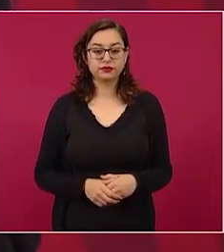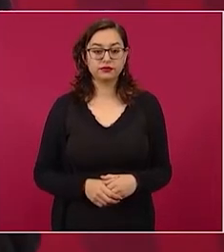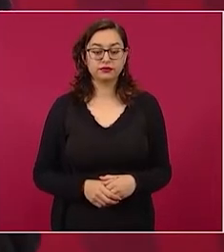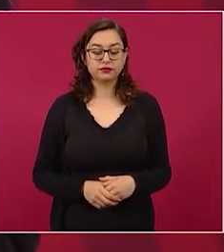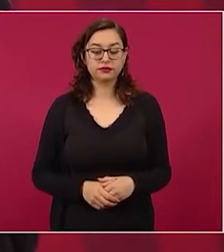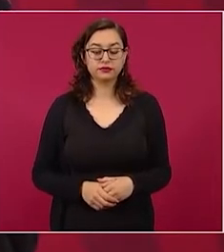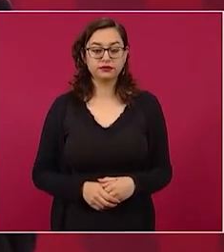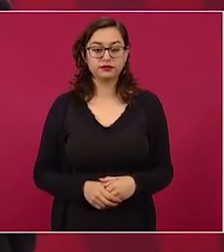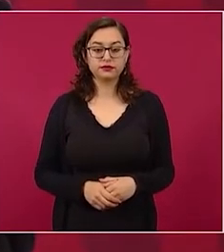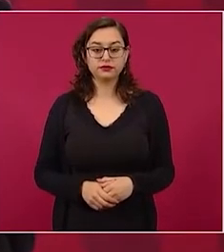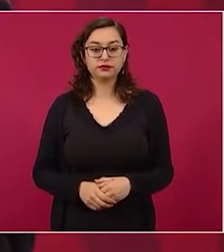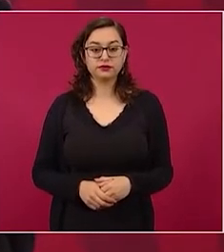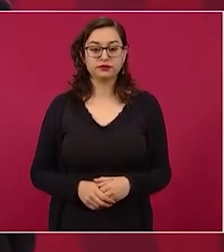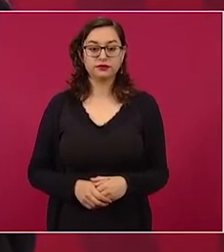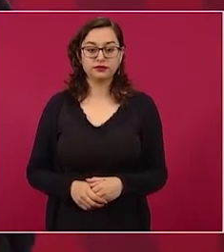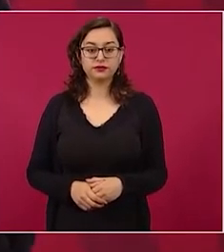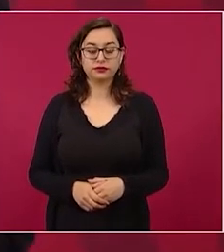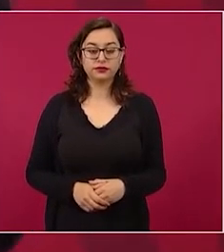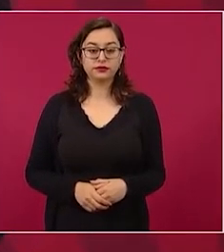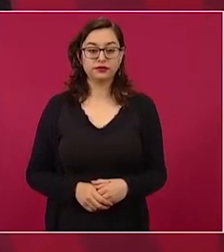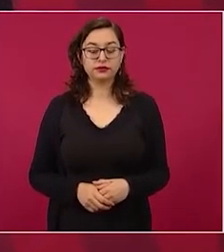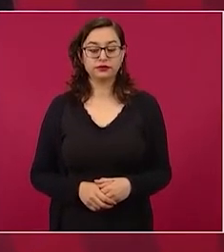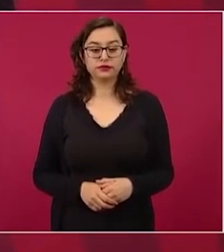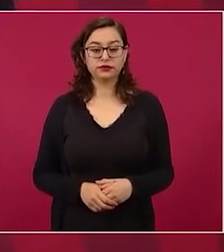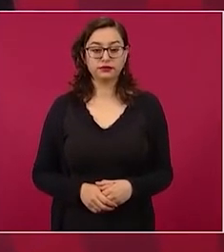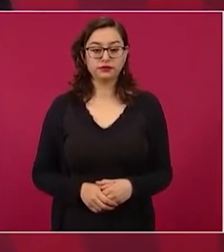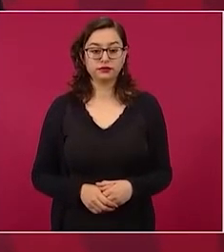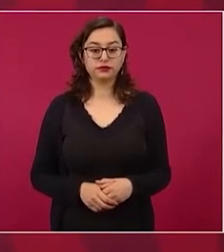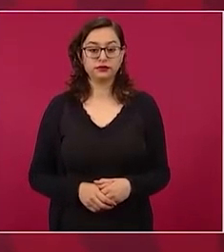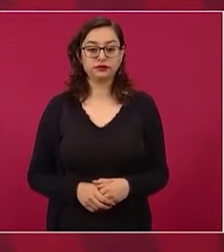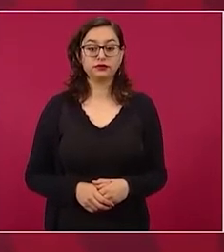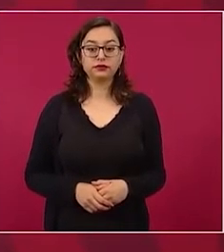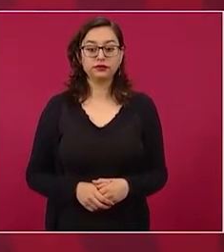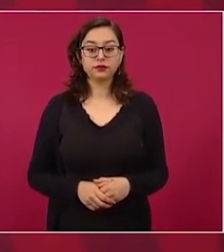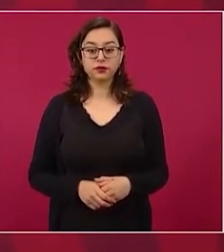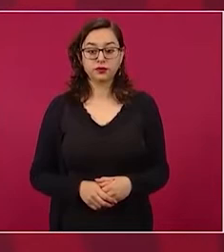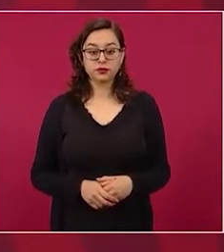Aquí está, mire, todavía, mi pañuelito blanco.